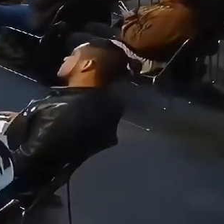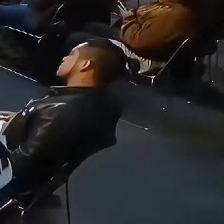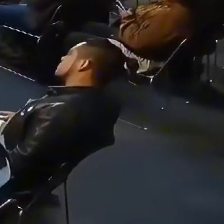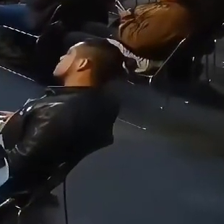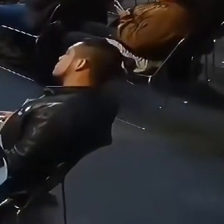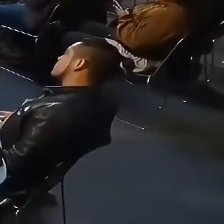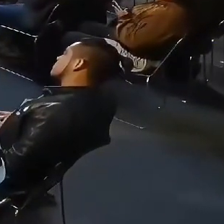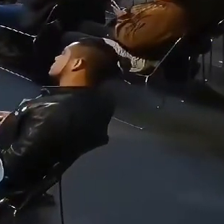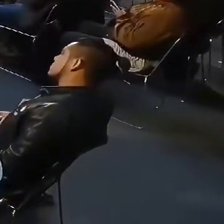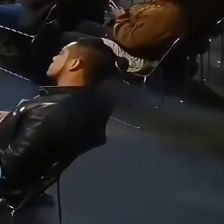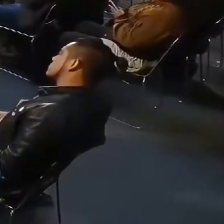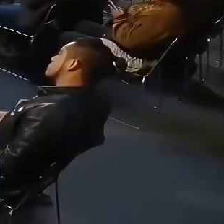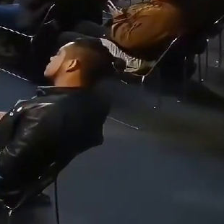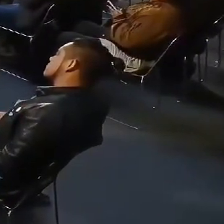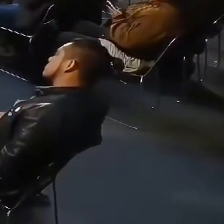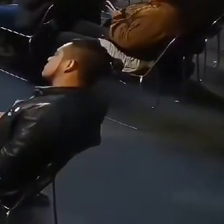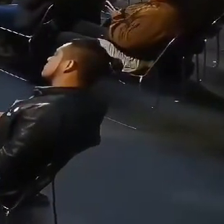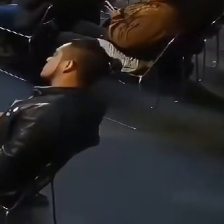vayan a la elección.